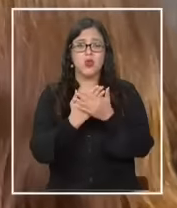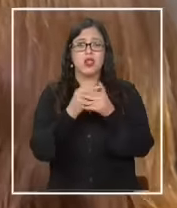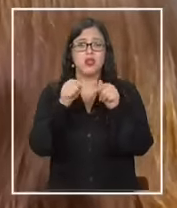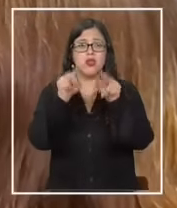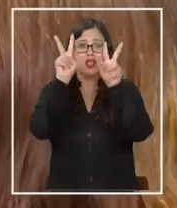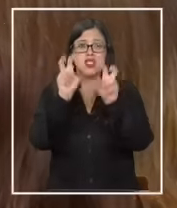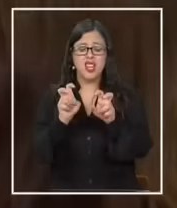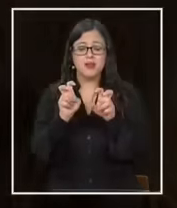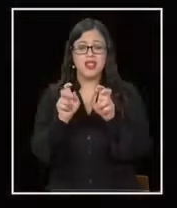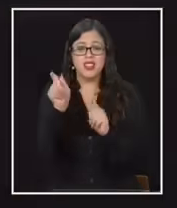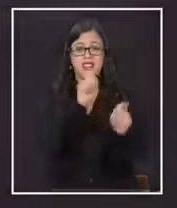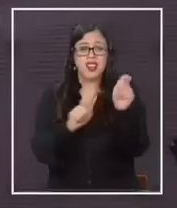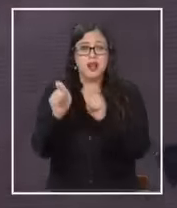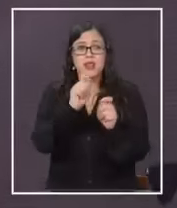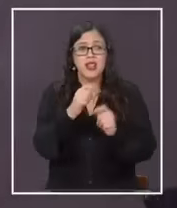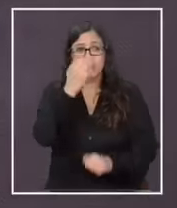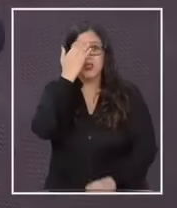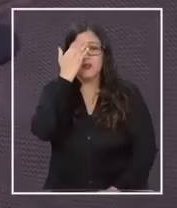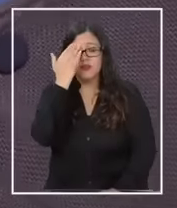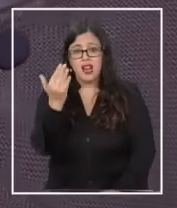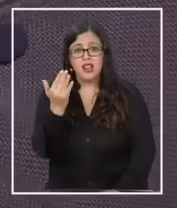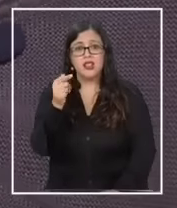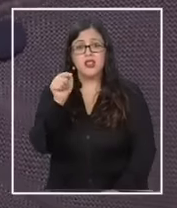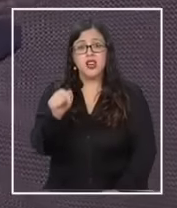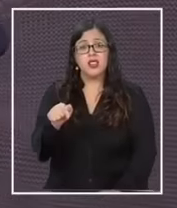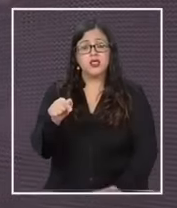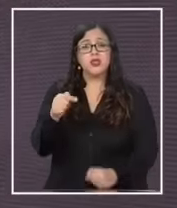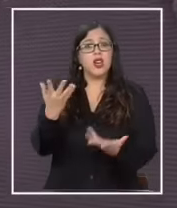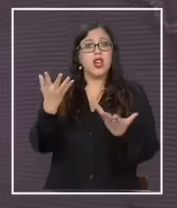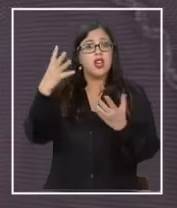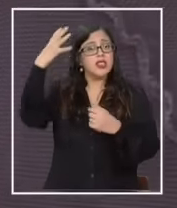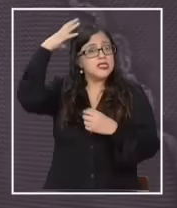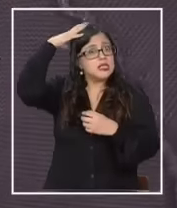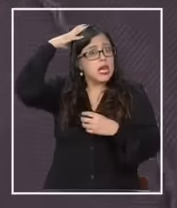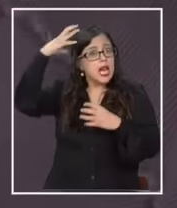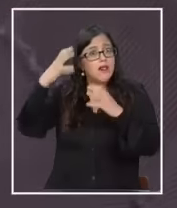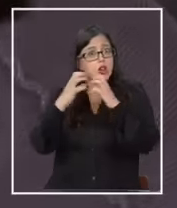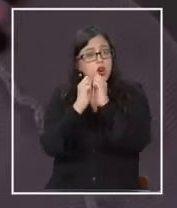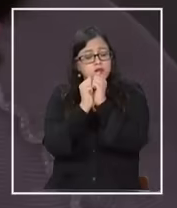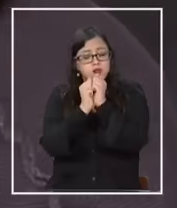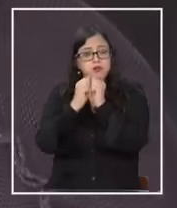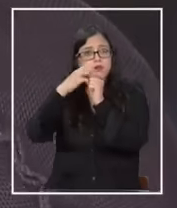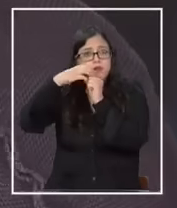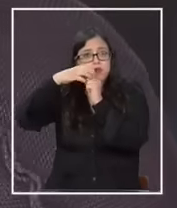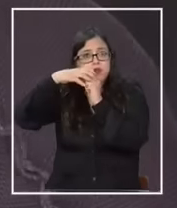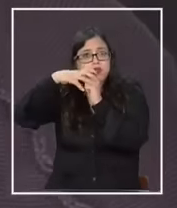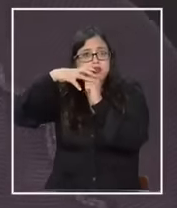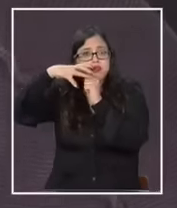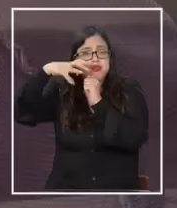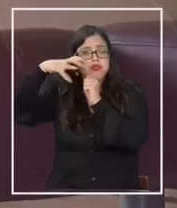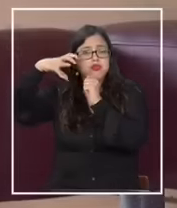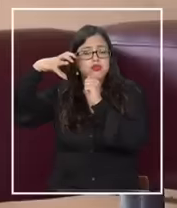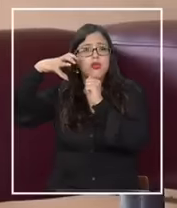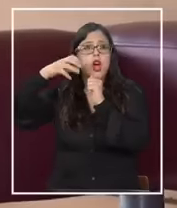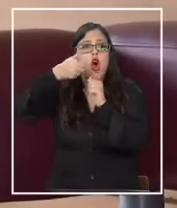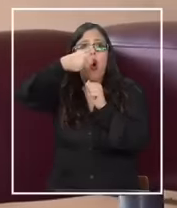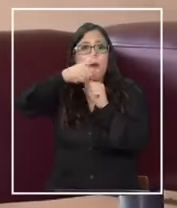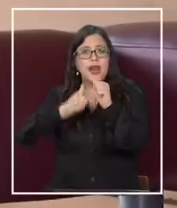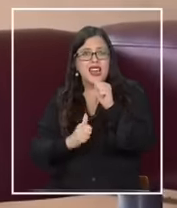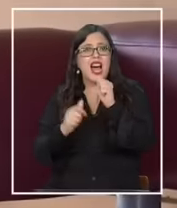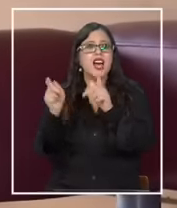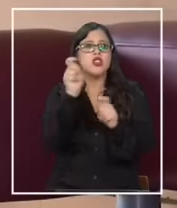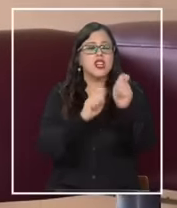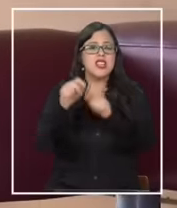es lapidario resumida cuenta es un tumor cerebral y el cual fue operado tratado acá en Chile a fines del